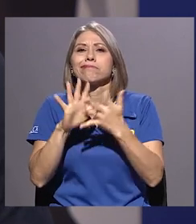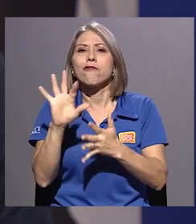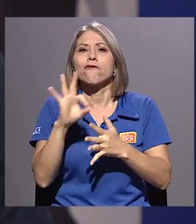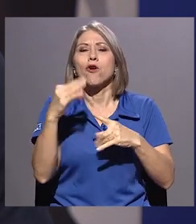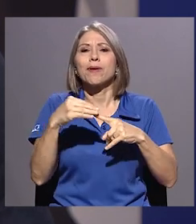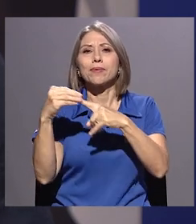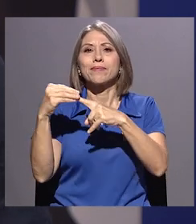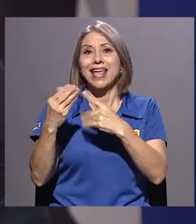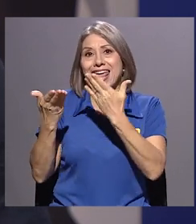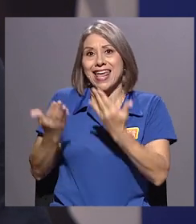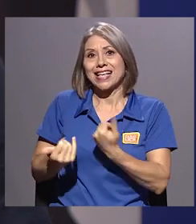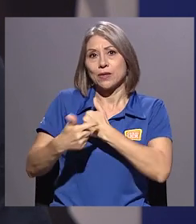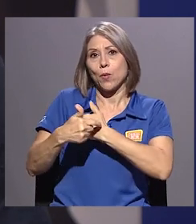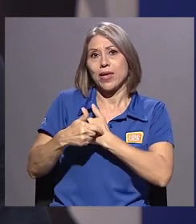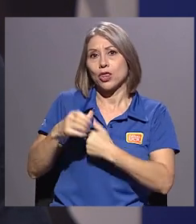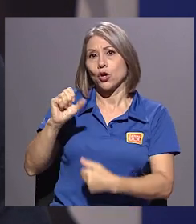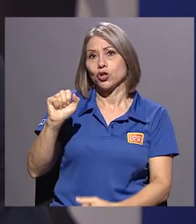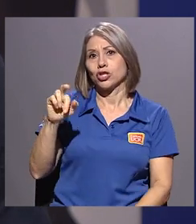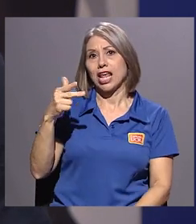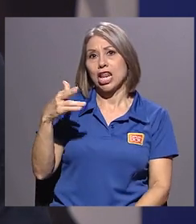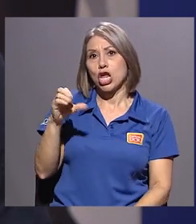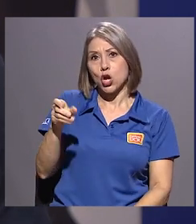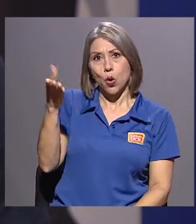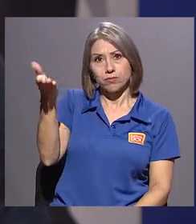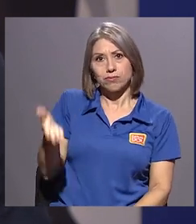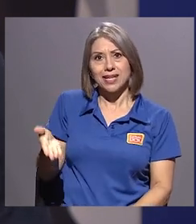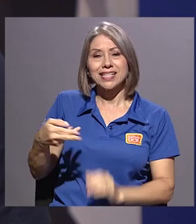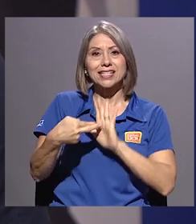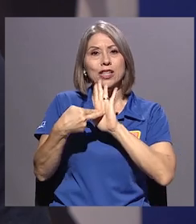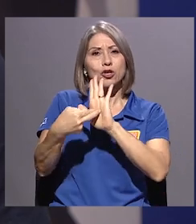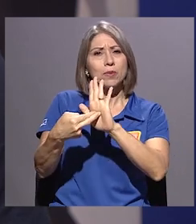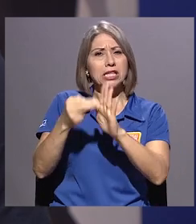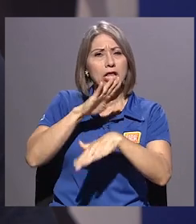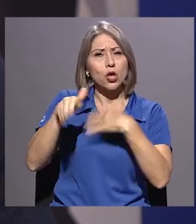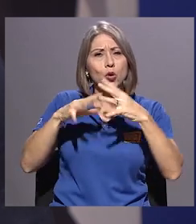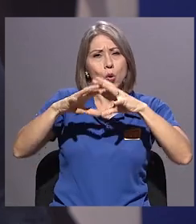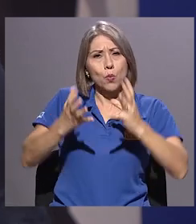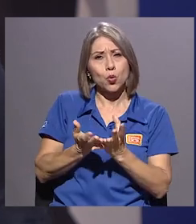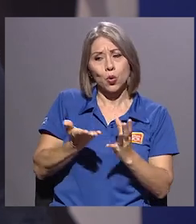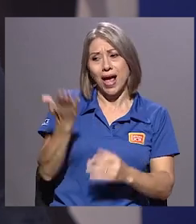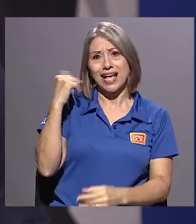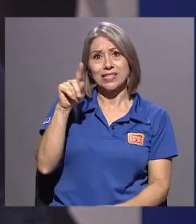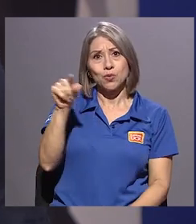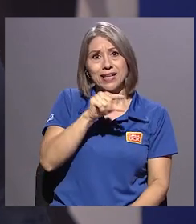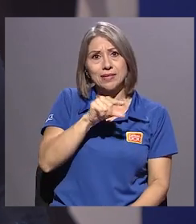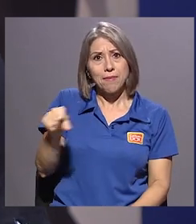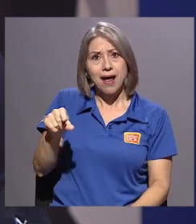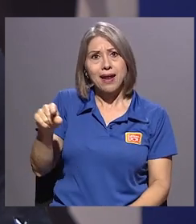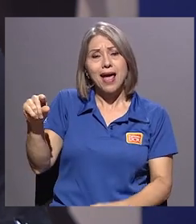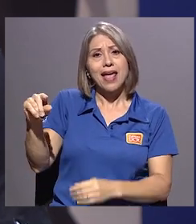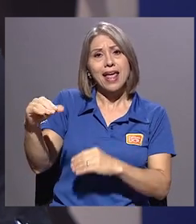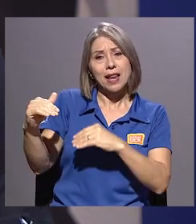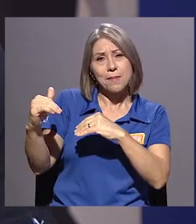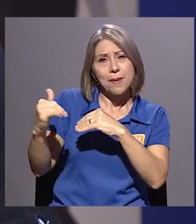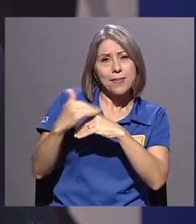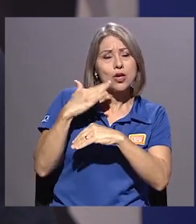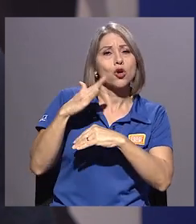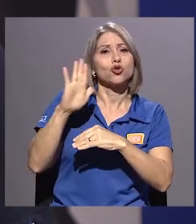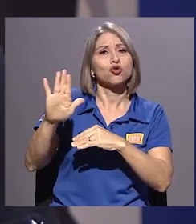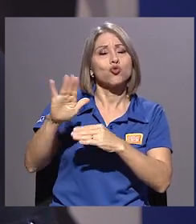momento está siendo representado en todo el mundo. Hace una semana me envió unos mensajes de la publicación de su libro en japonés